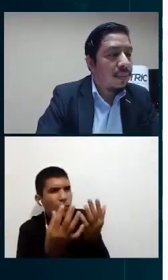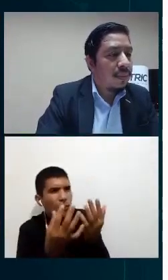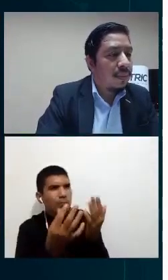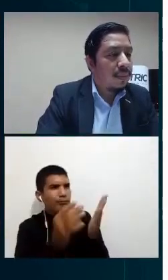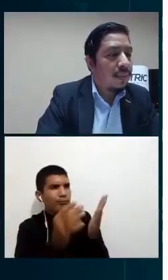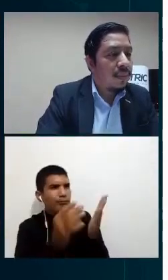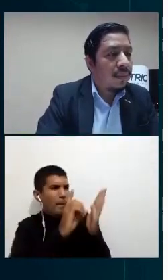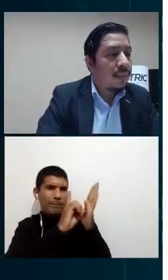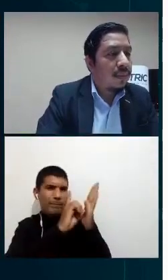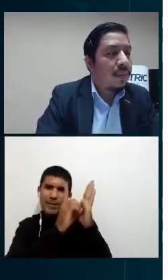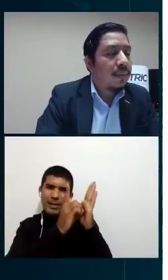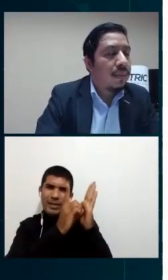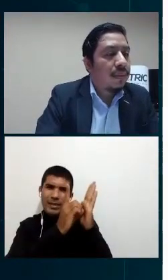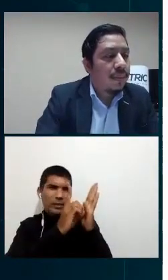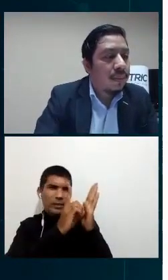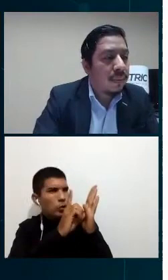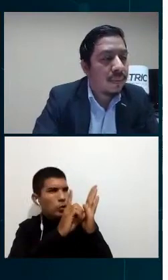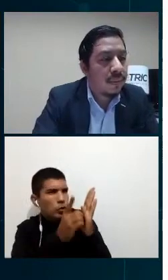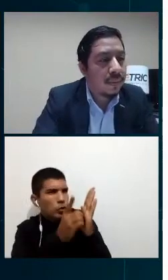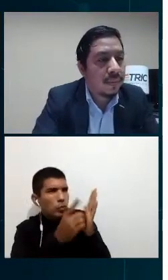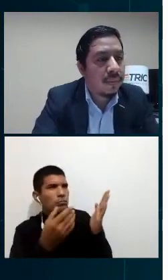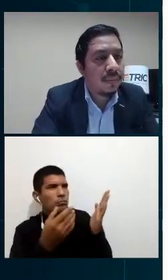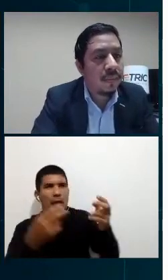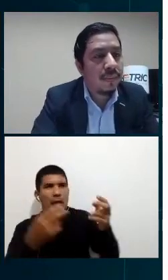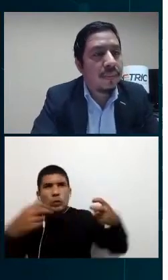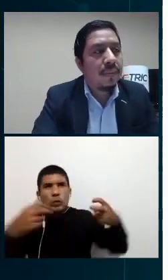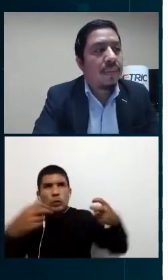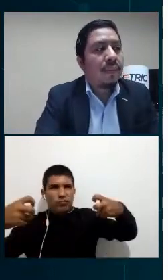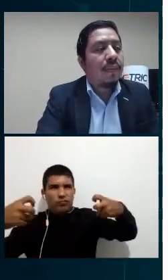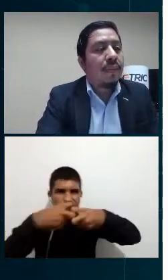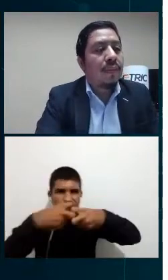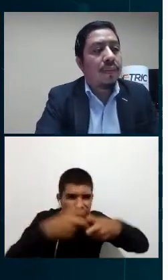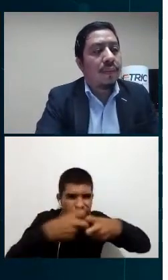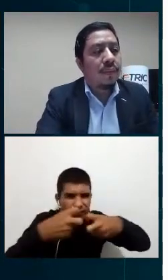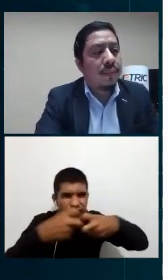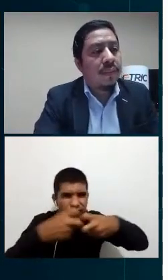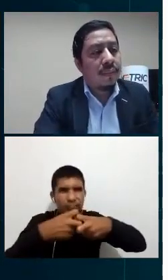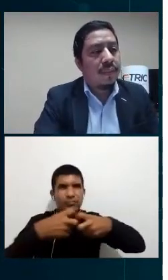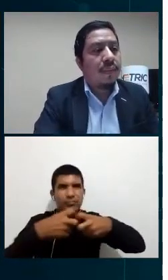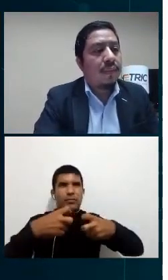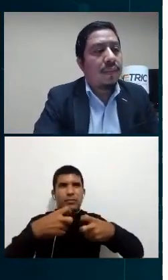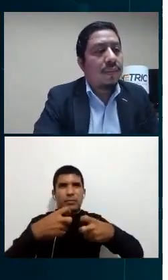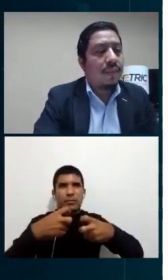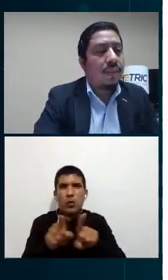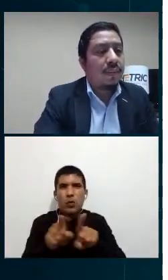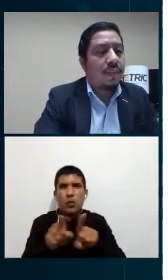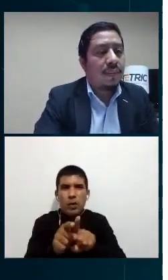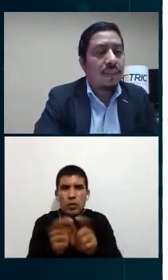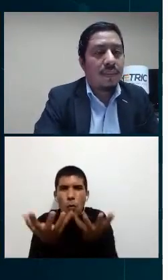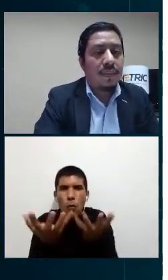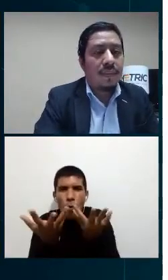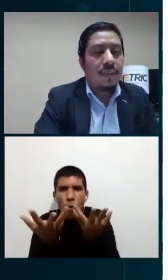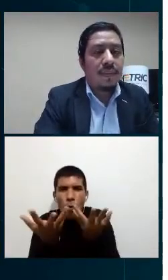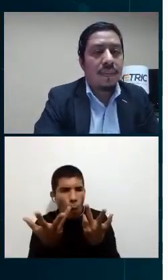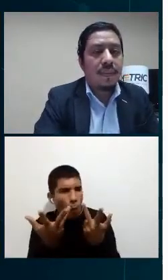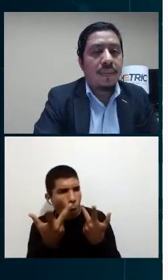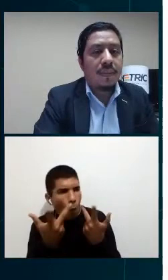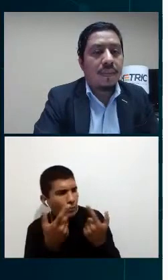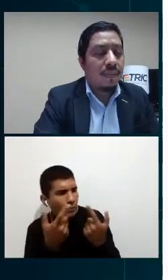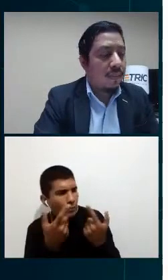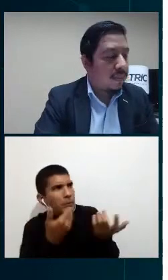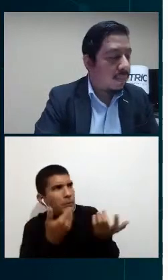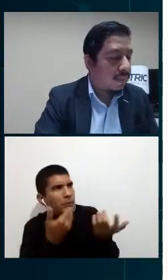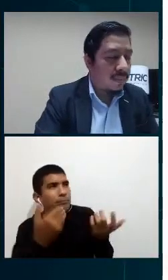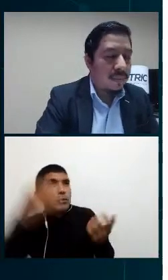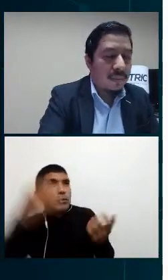de la energía y potencia consumida por los clientes los cuales son transmitidos en forma segura hacia los servidores